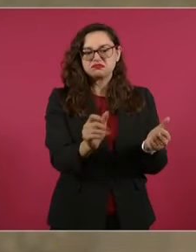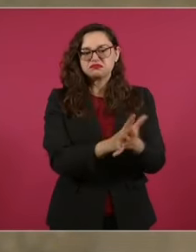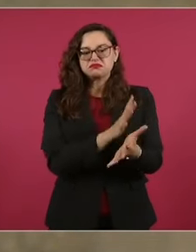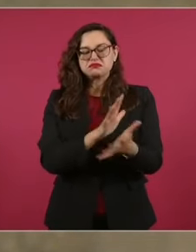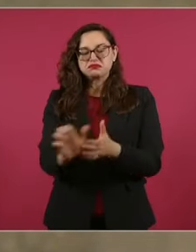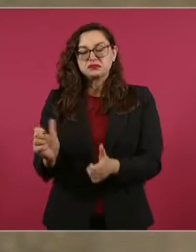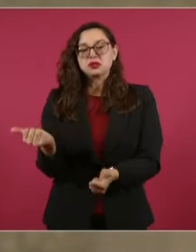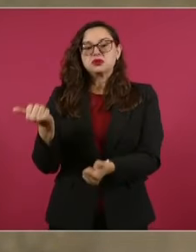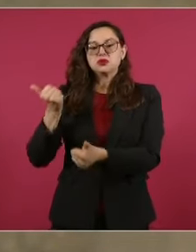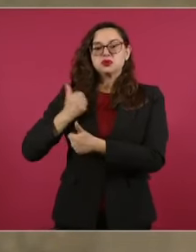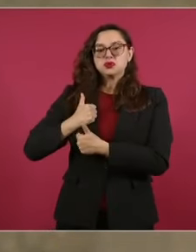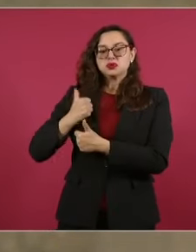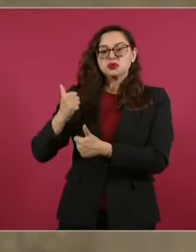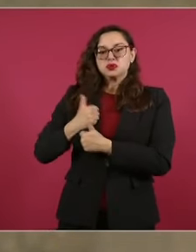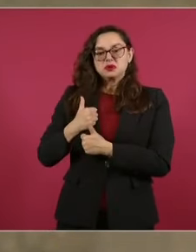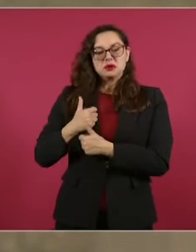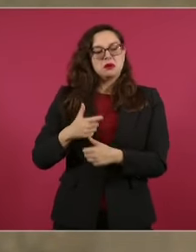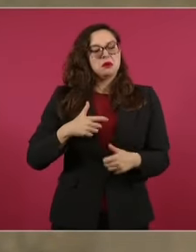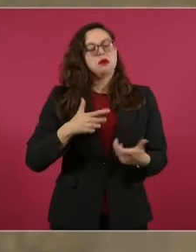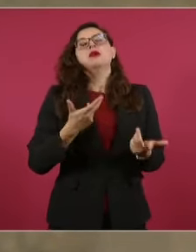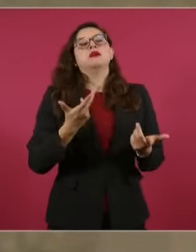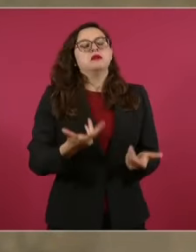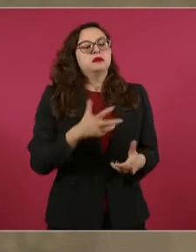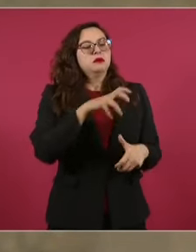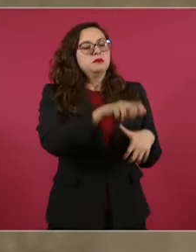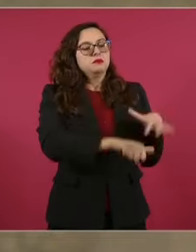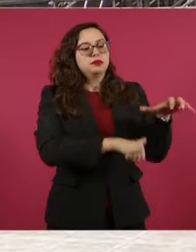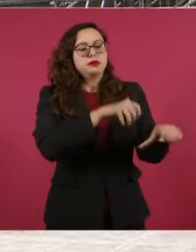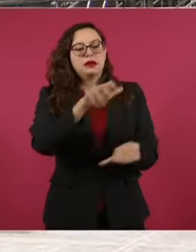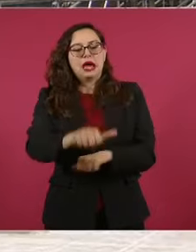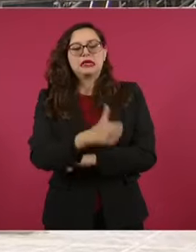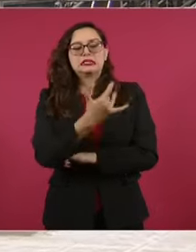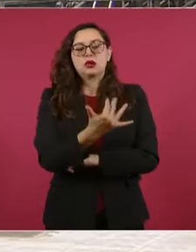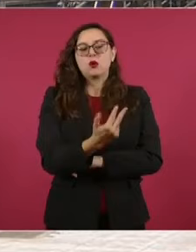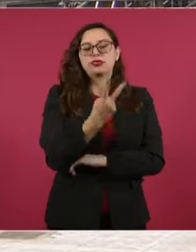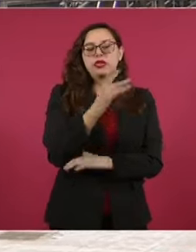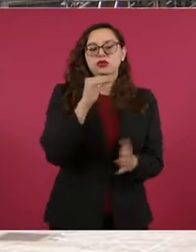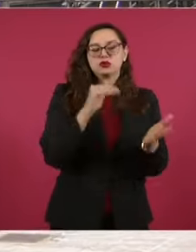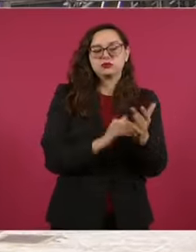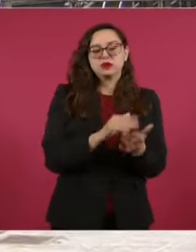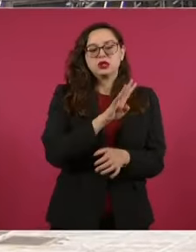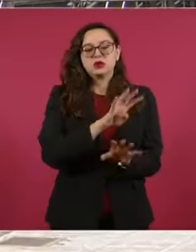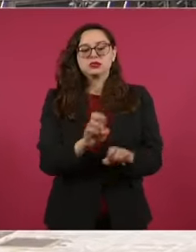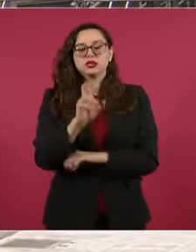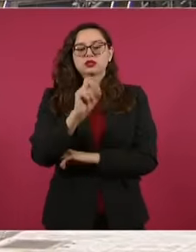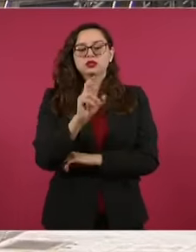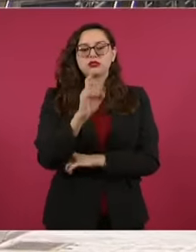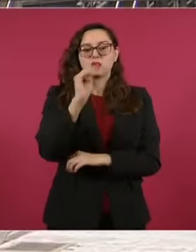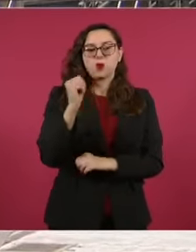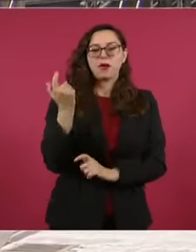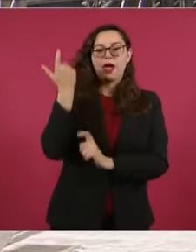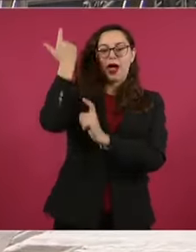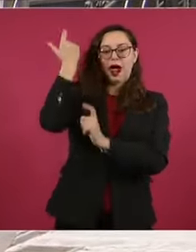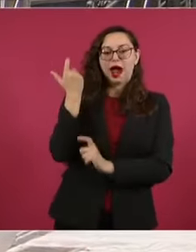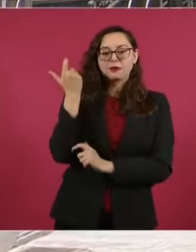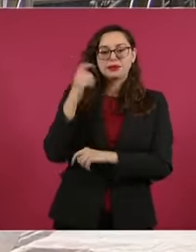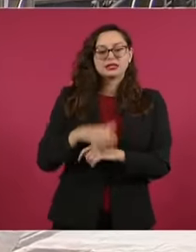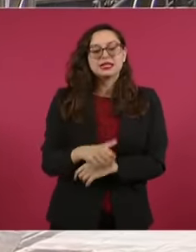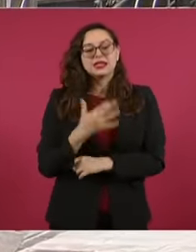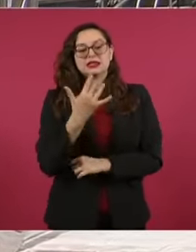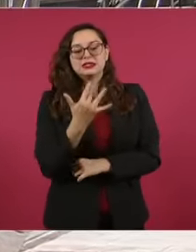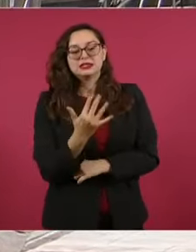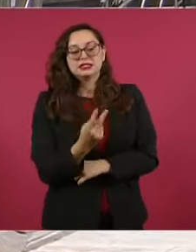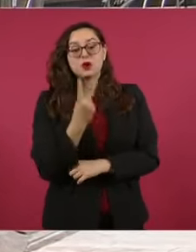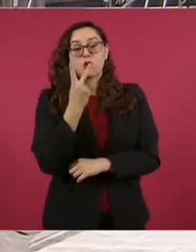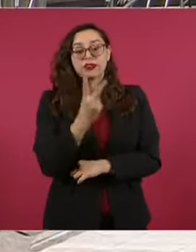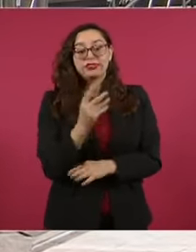Armadas han decomisado 52 mil 939 armas, 52